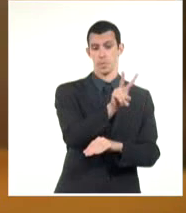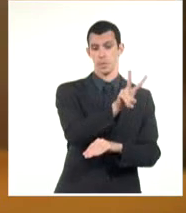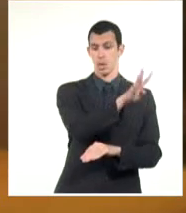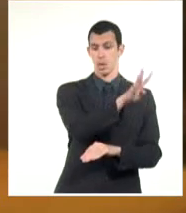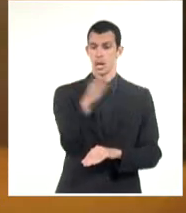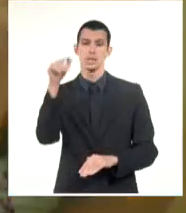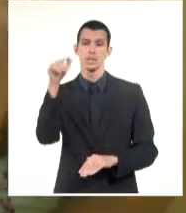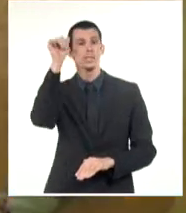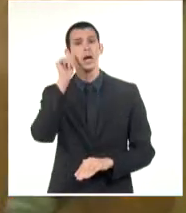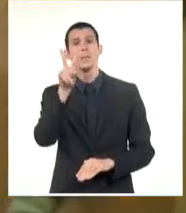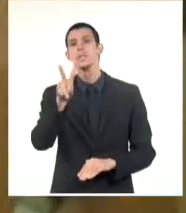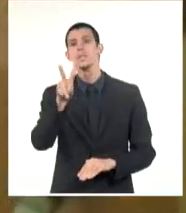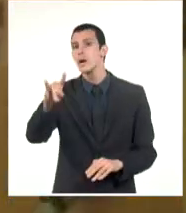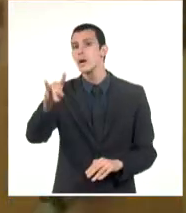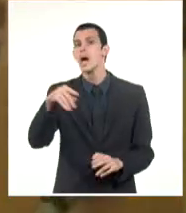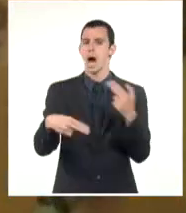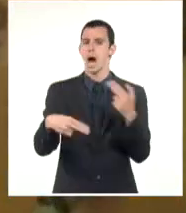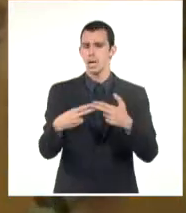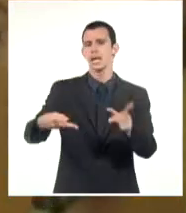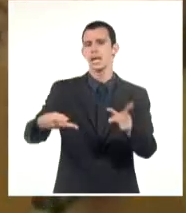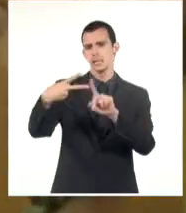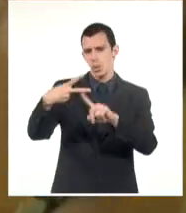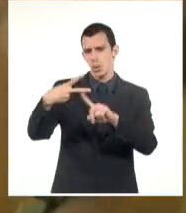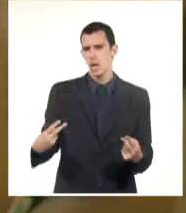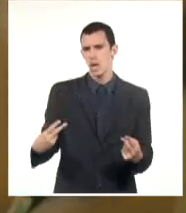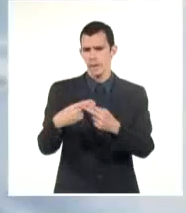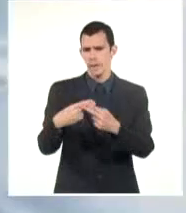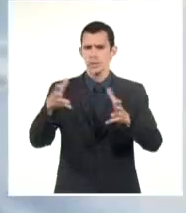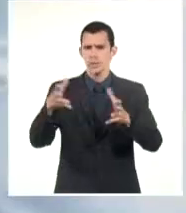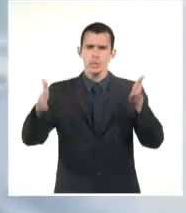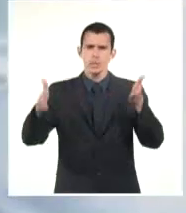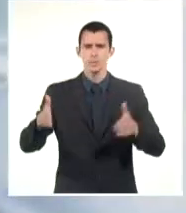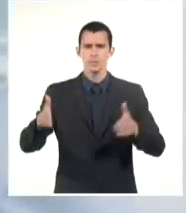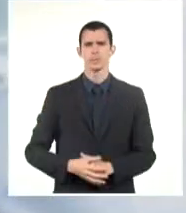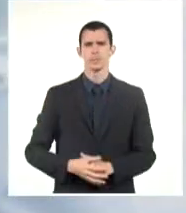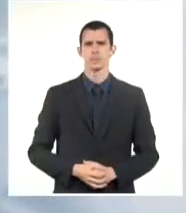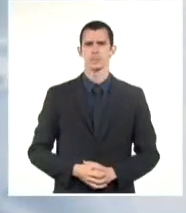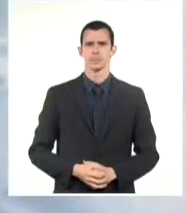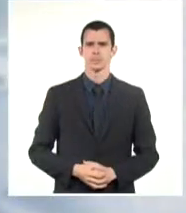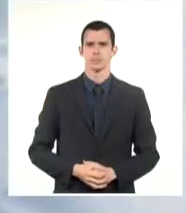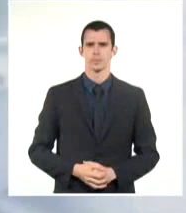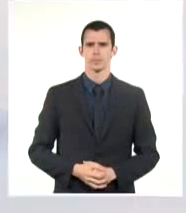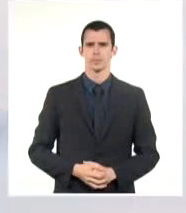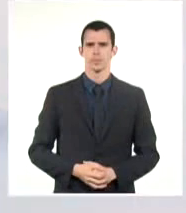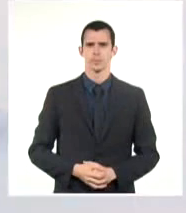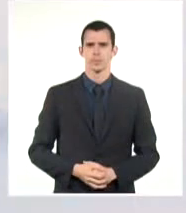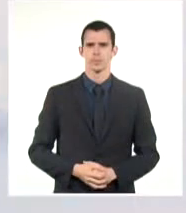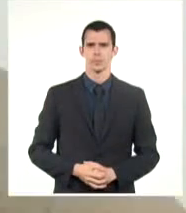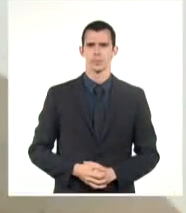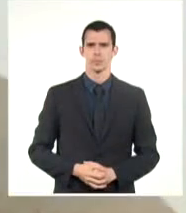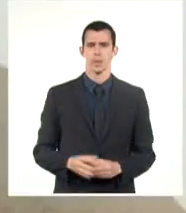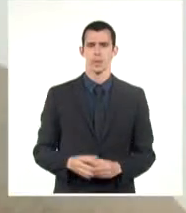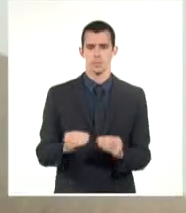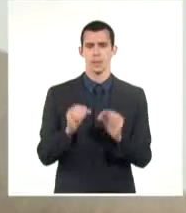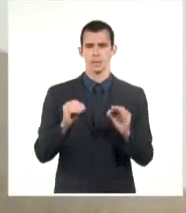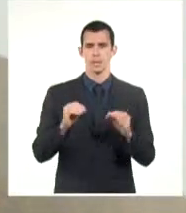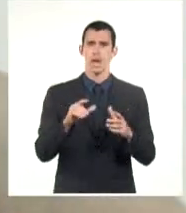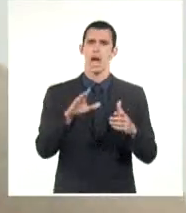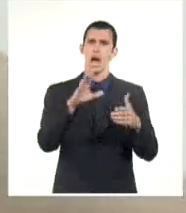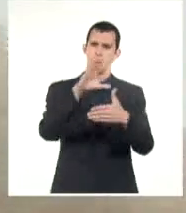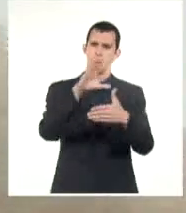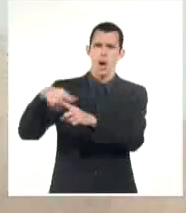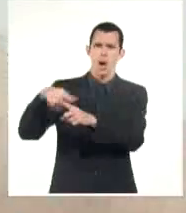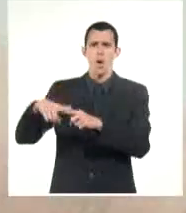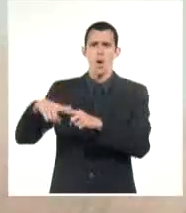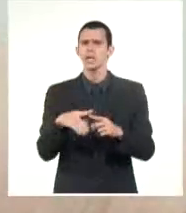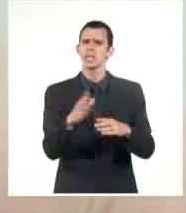de abril, se ejecutará la segunda etapa coincidiendo con la semana de vacunación de las Américas, con recuperación entre el 2 y el